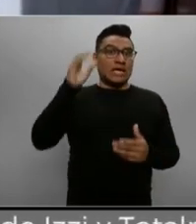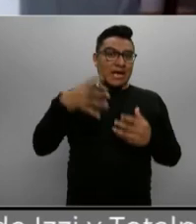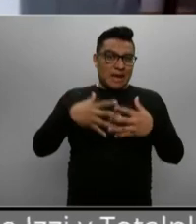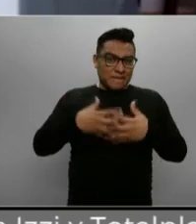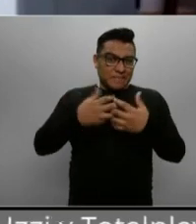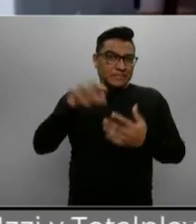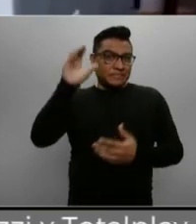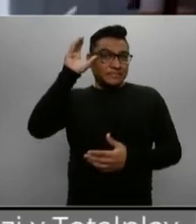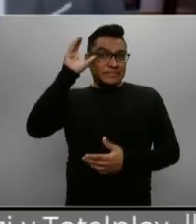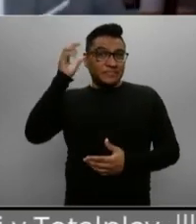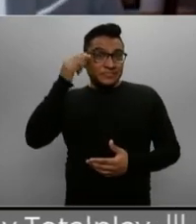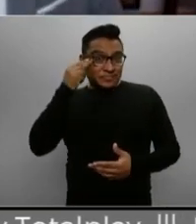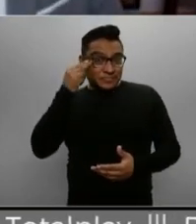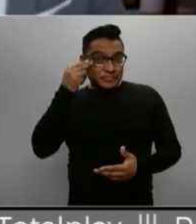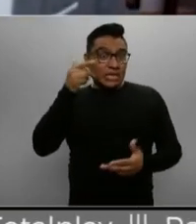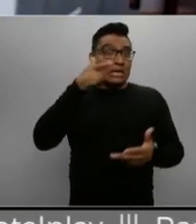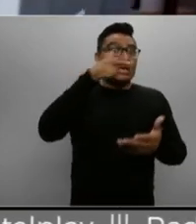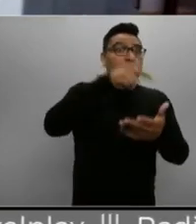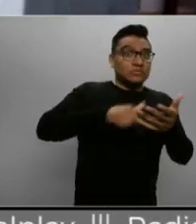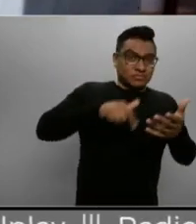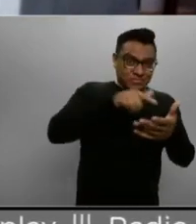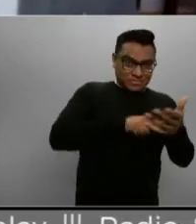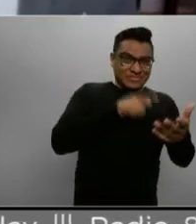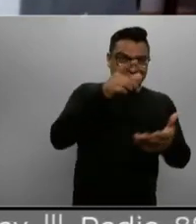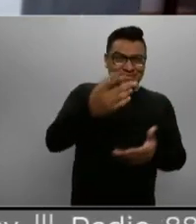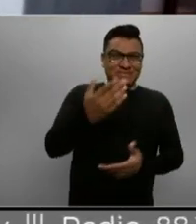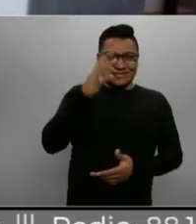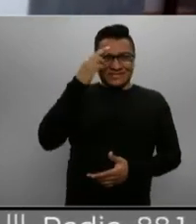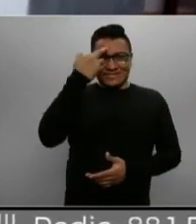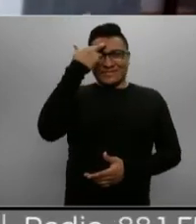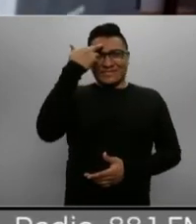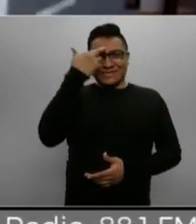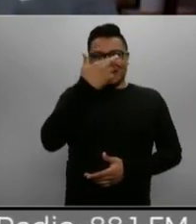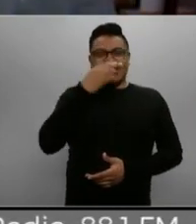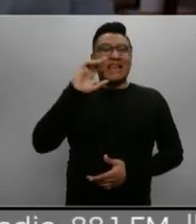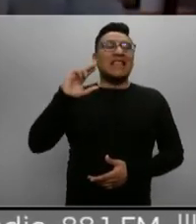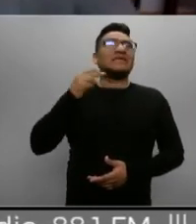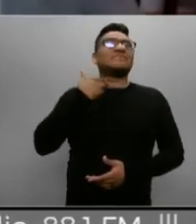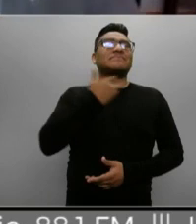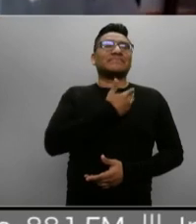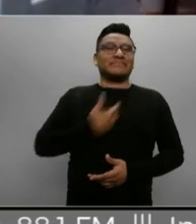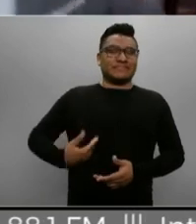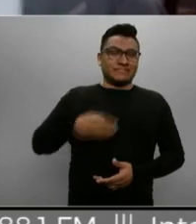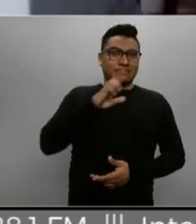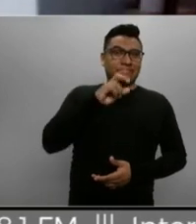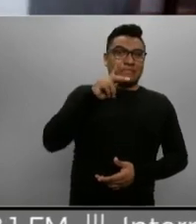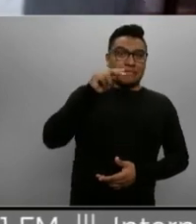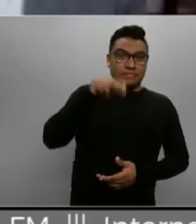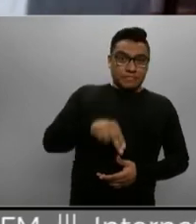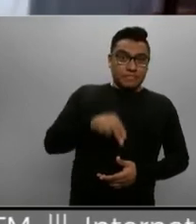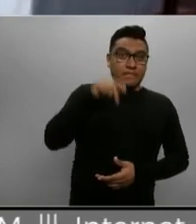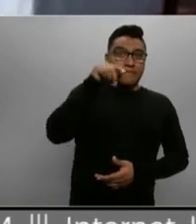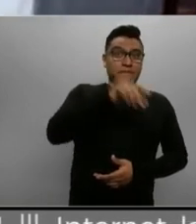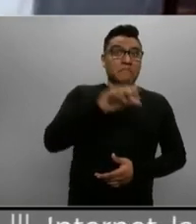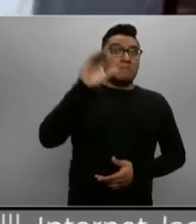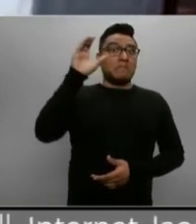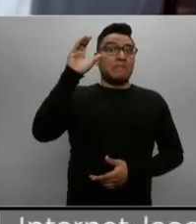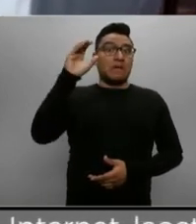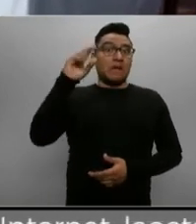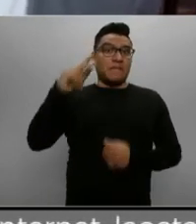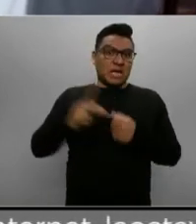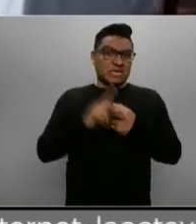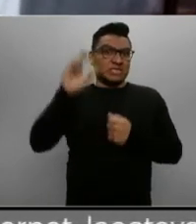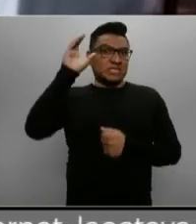Enrique Peña Nieto, pues se suspende el tren México-Querétaro, y China dice, ¿saben qué? Pues hasta aquí es un